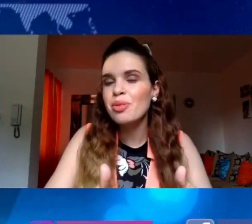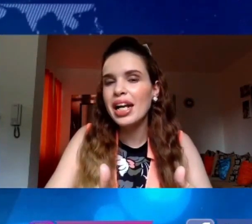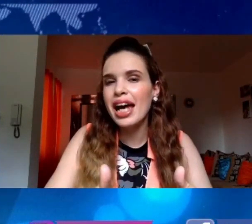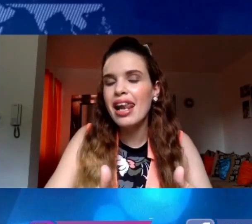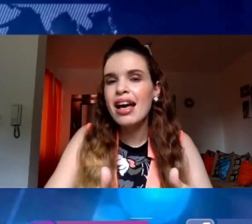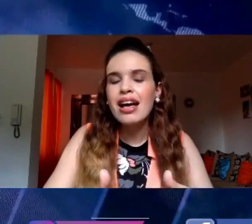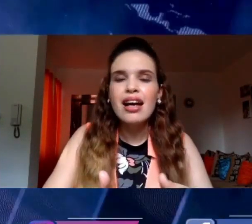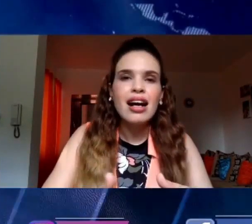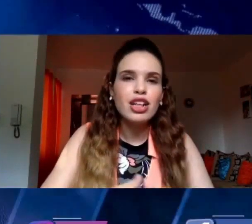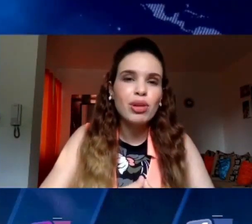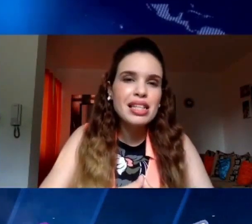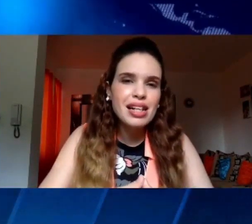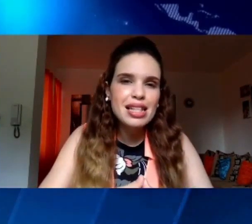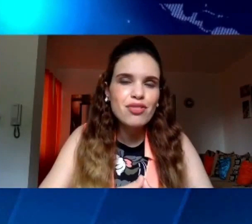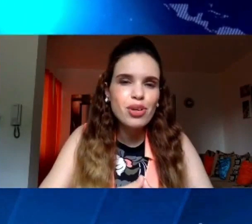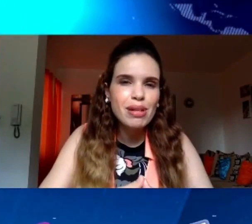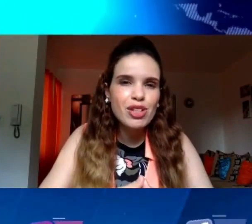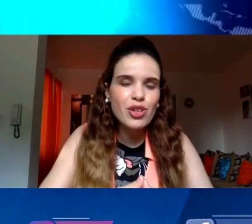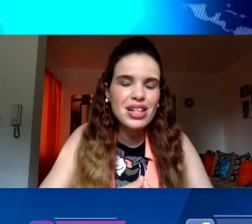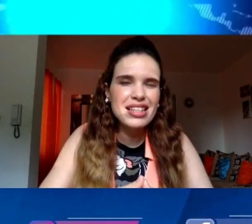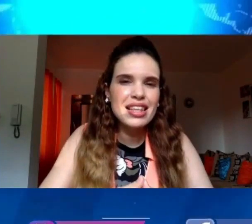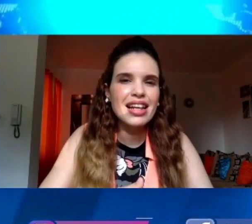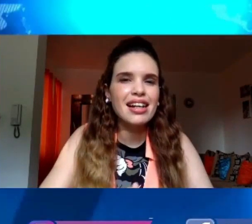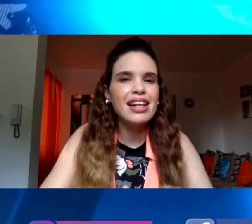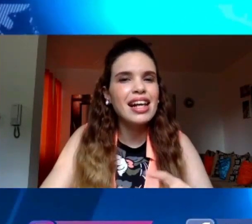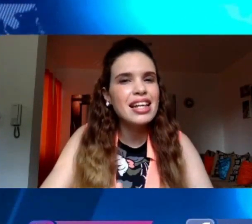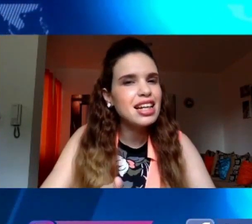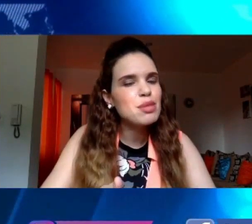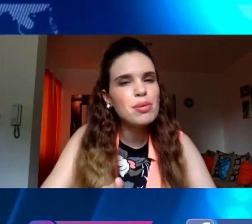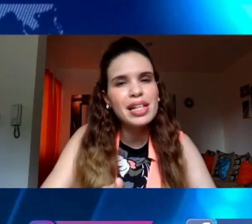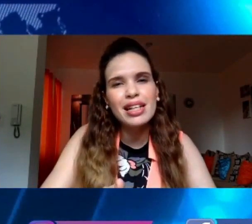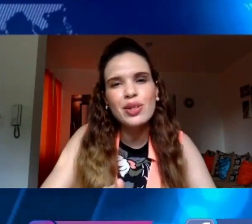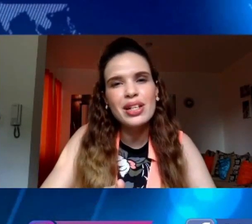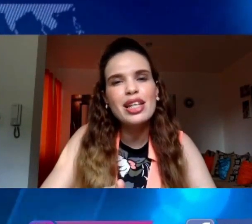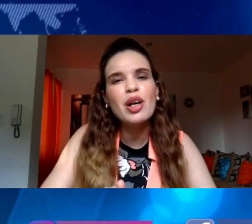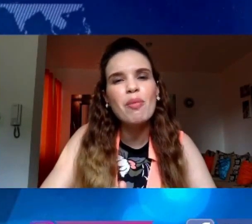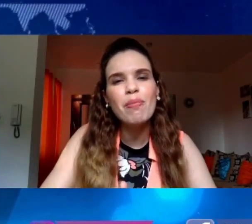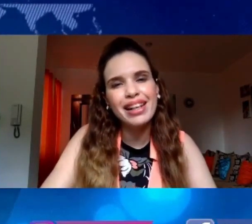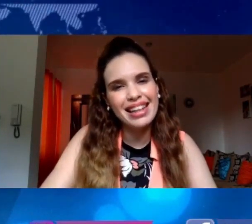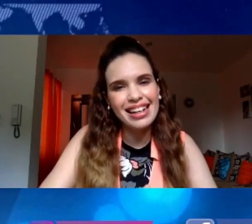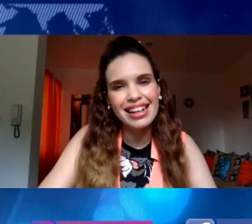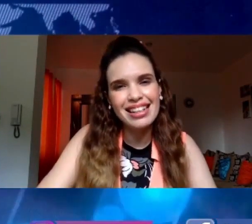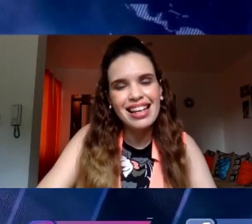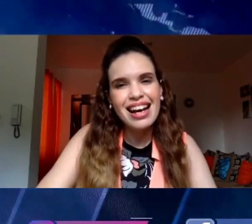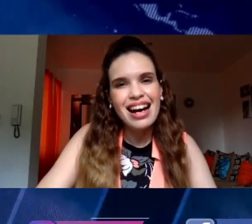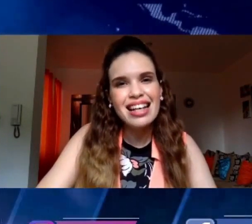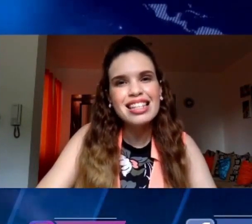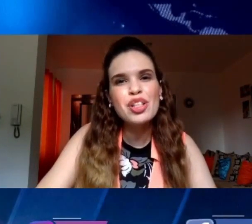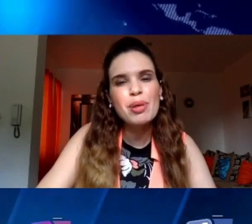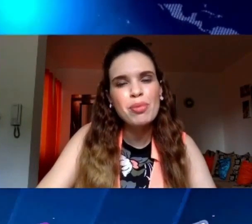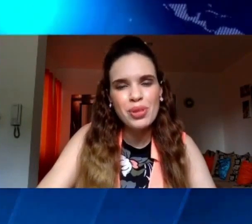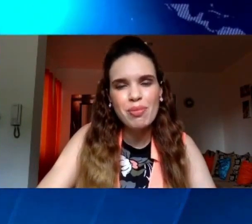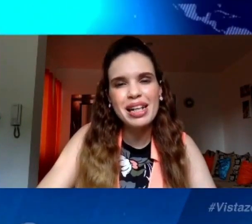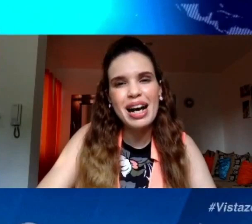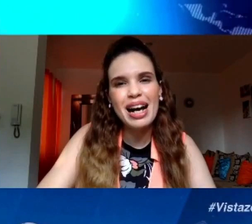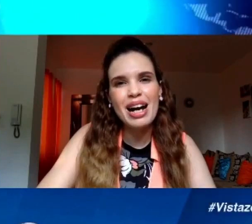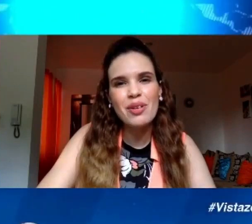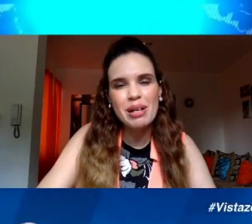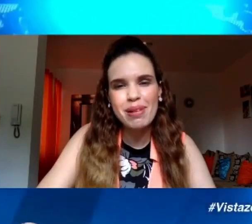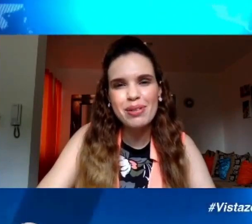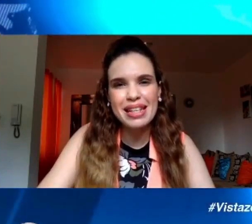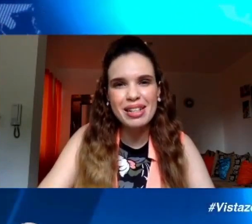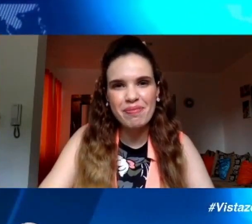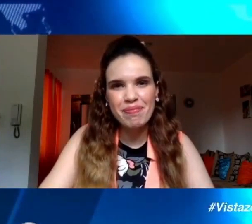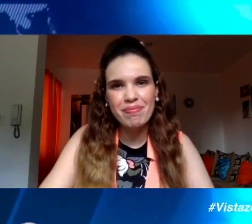de inmediato a nuestro canal actualizar las informaciones darle like a las publicaciones y compartirlas así nos vamos yo Mayra